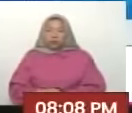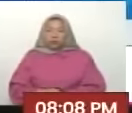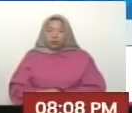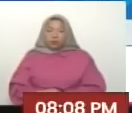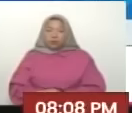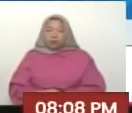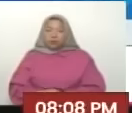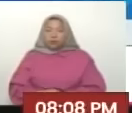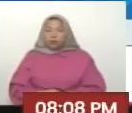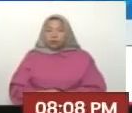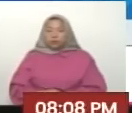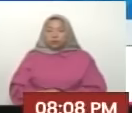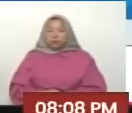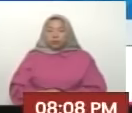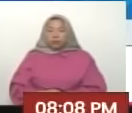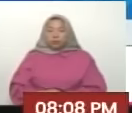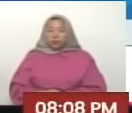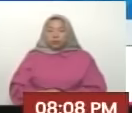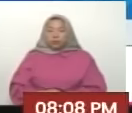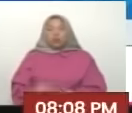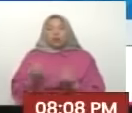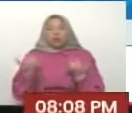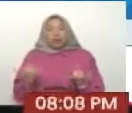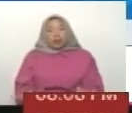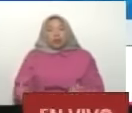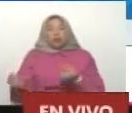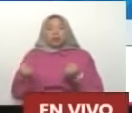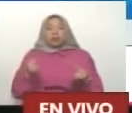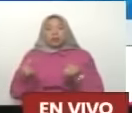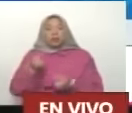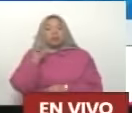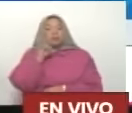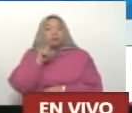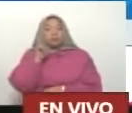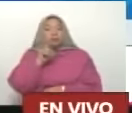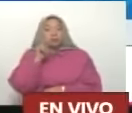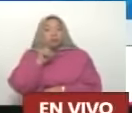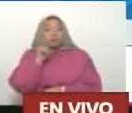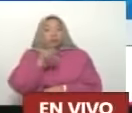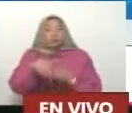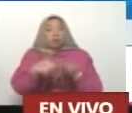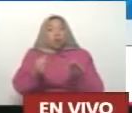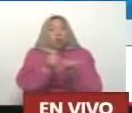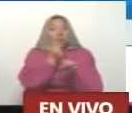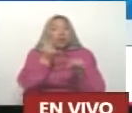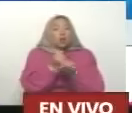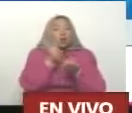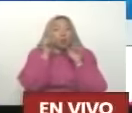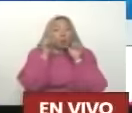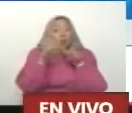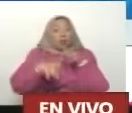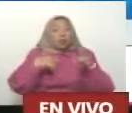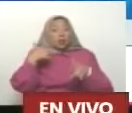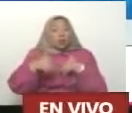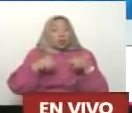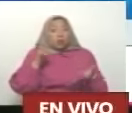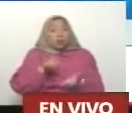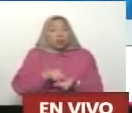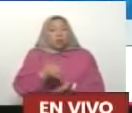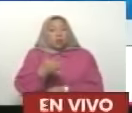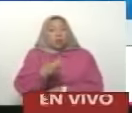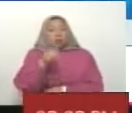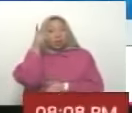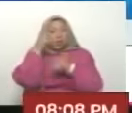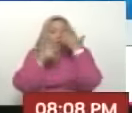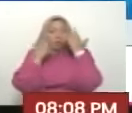Cachetón Deja la habladera Epistolada Y vete al trabajo Vete a la acción Más o menos Dice